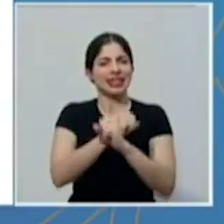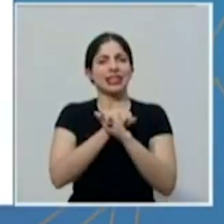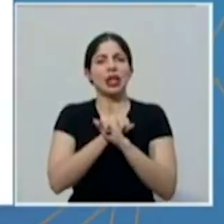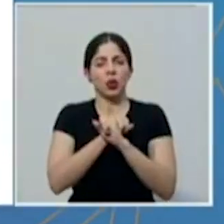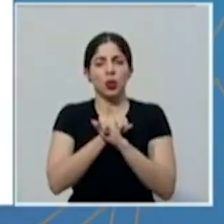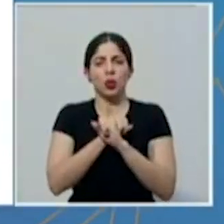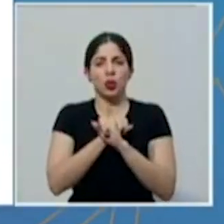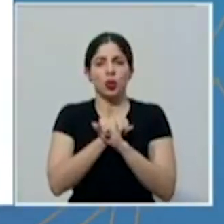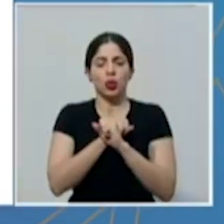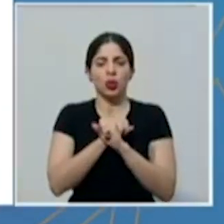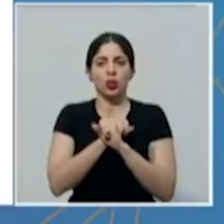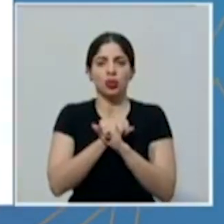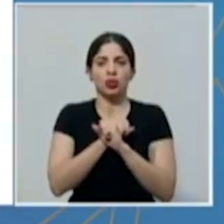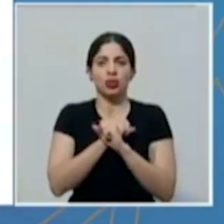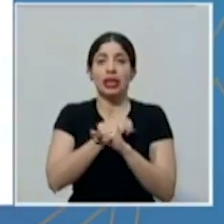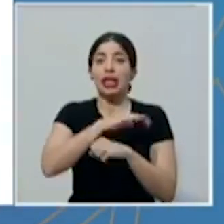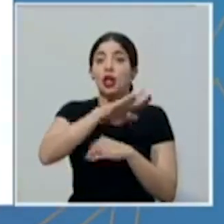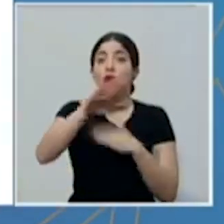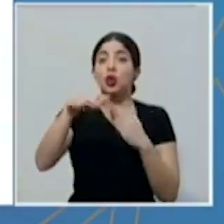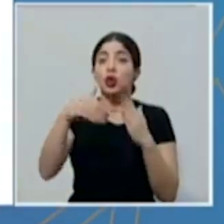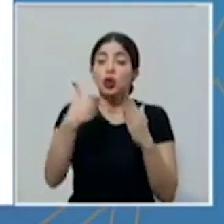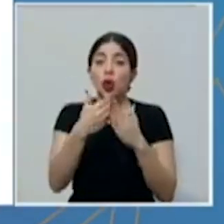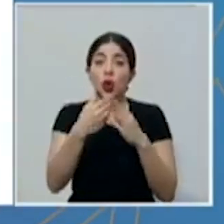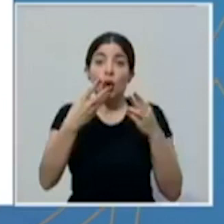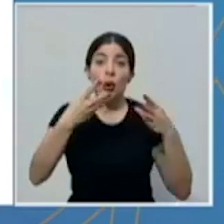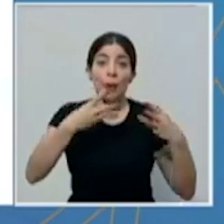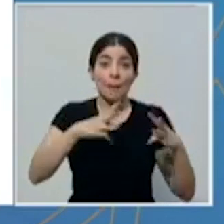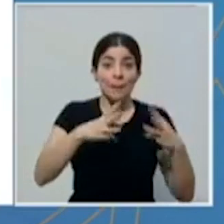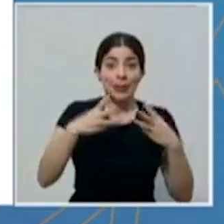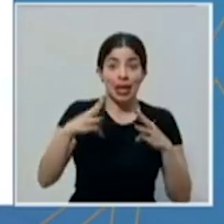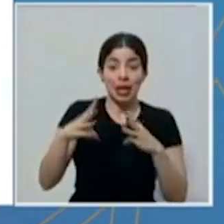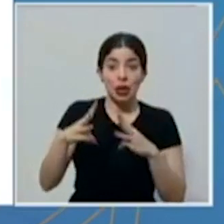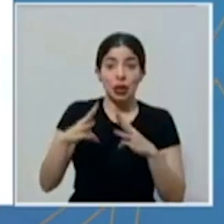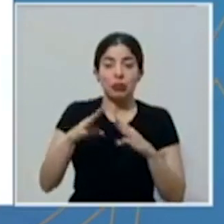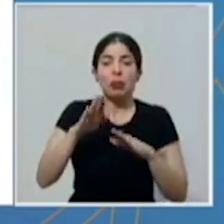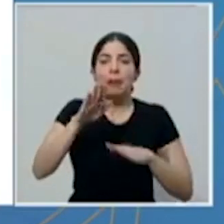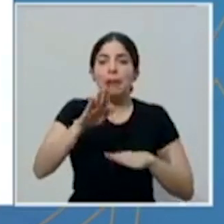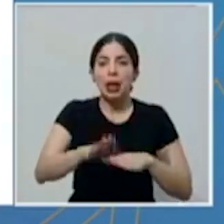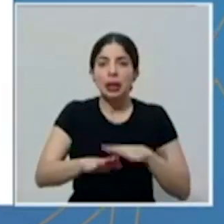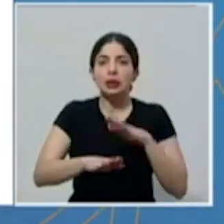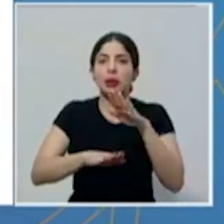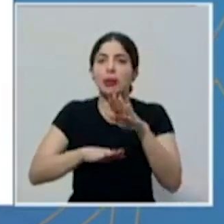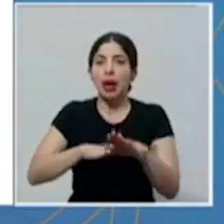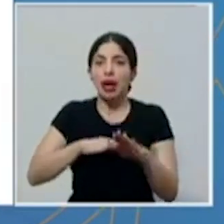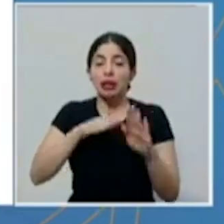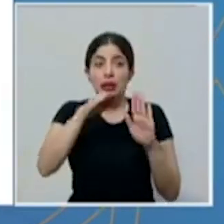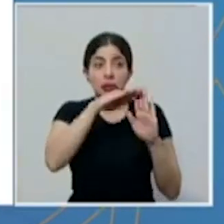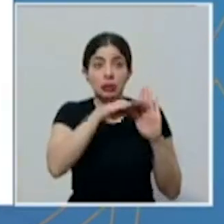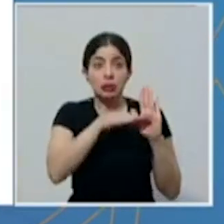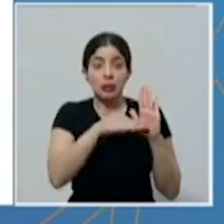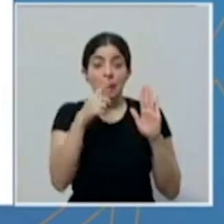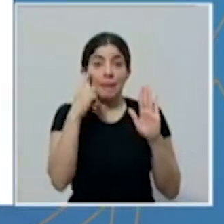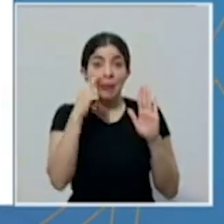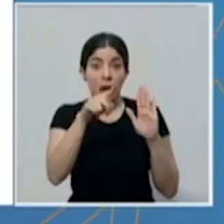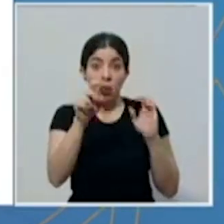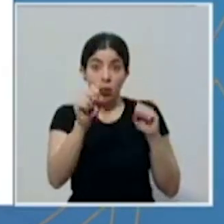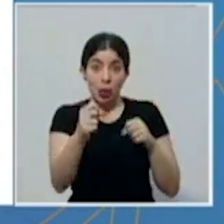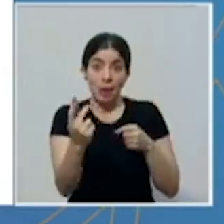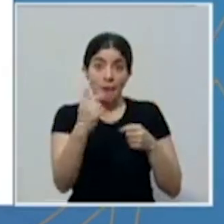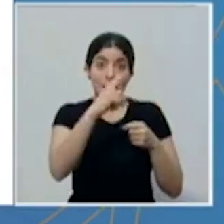de que todos los mecanismos, paso a paso que se requiere para participar de esta propuesta,